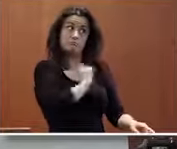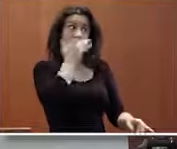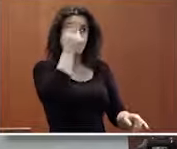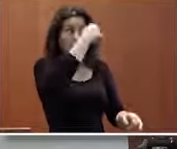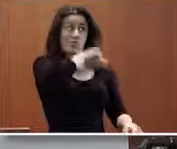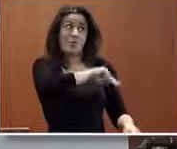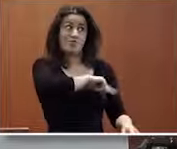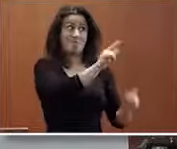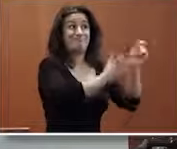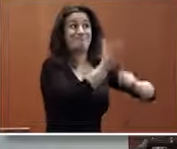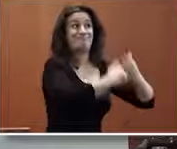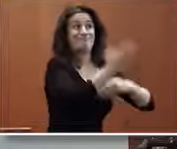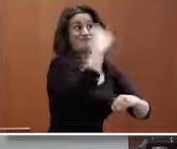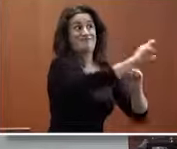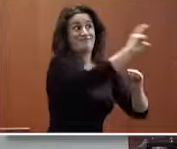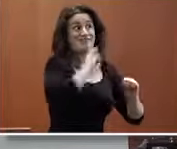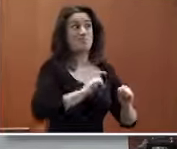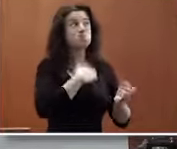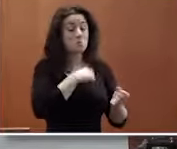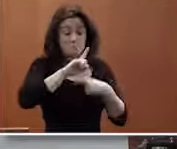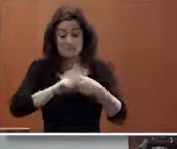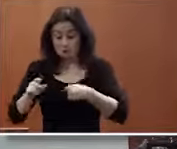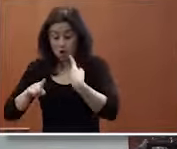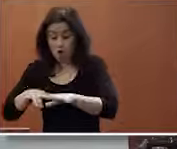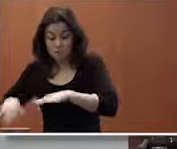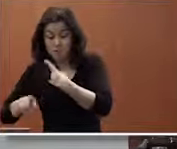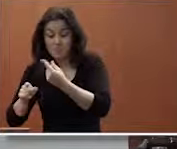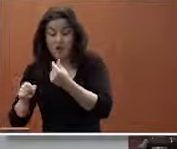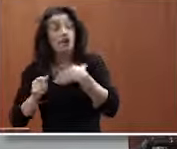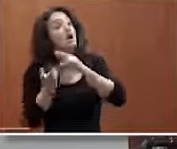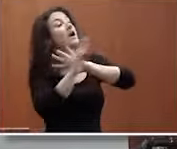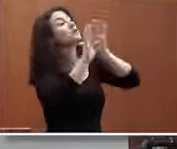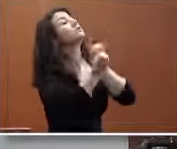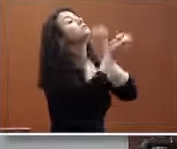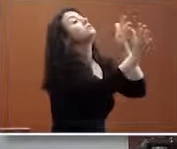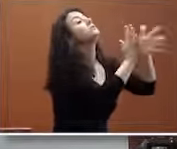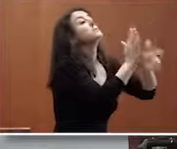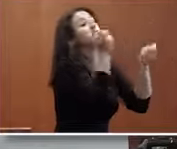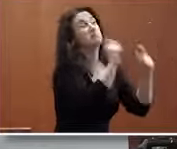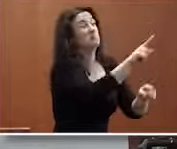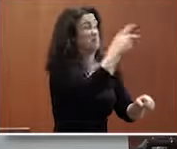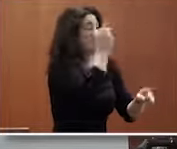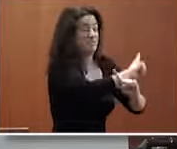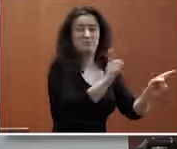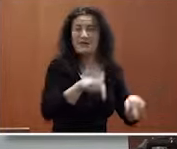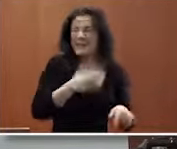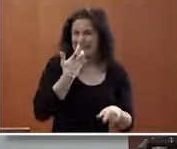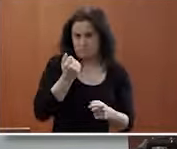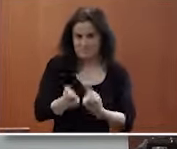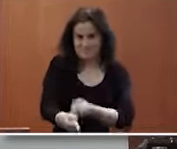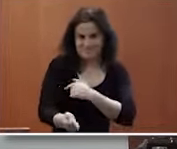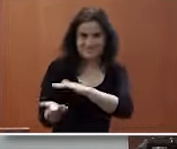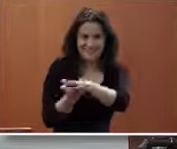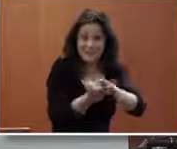ni tengo que contarle lo que hago con esto para qué se lo voy a contar si no le interesa entonces tenemos a veces estoy poniendo casos extremos verdad un poco patológicos que no se dan